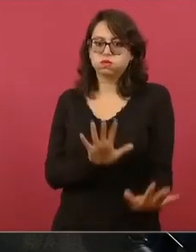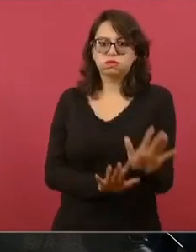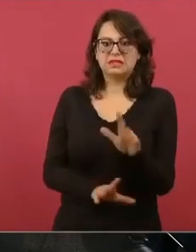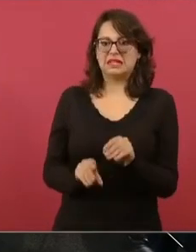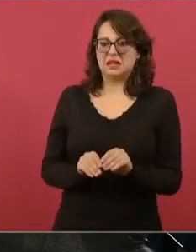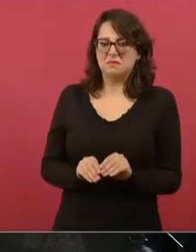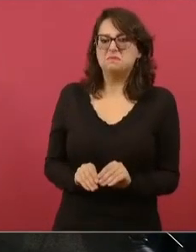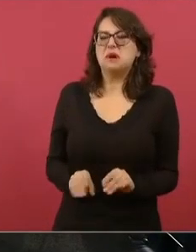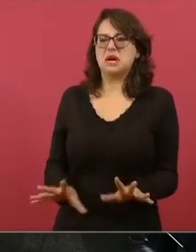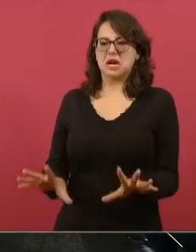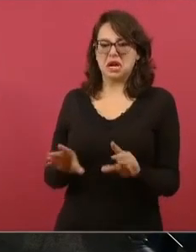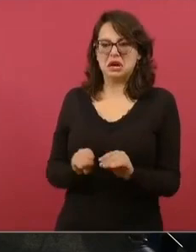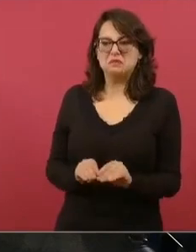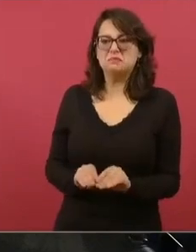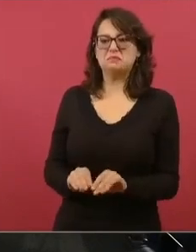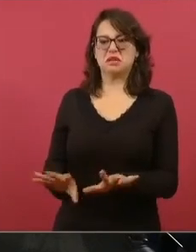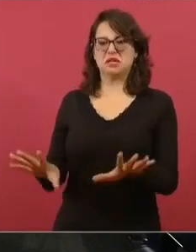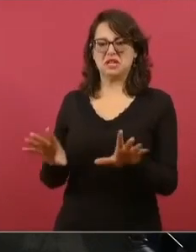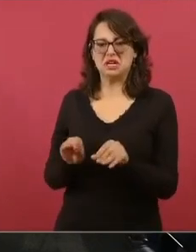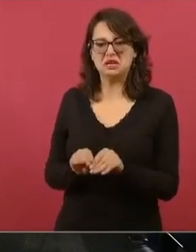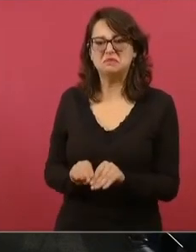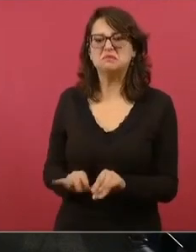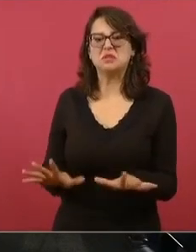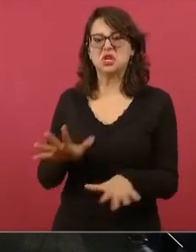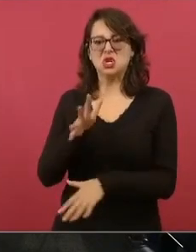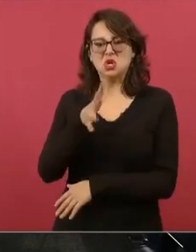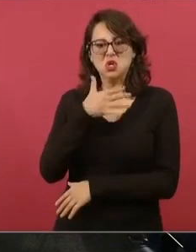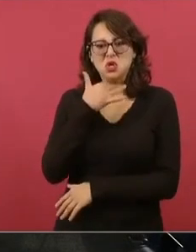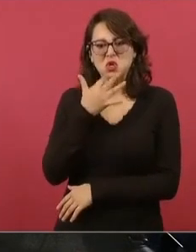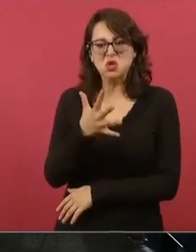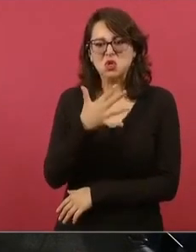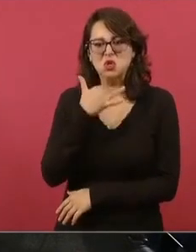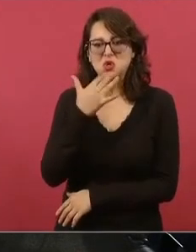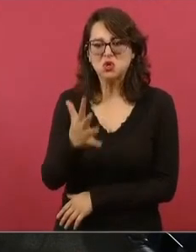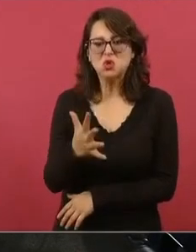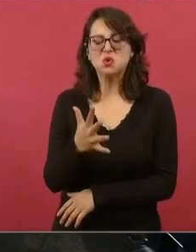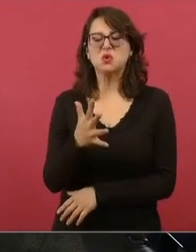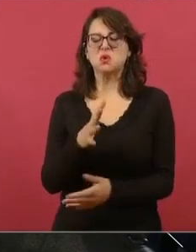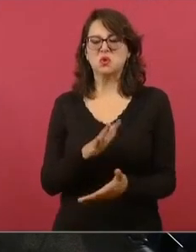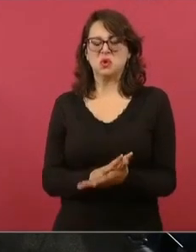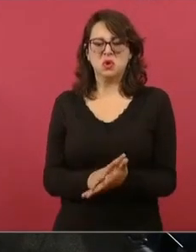los políticos corruptos, traficantes de influencia,